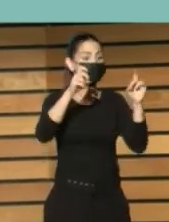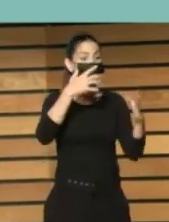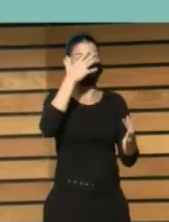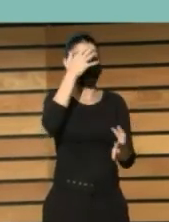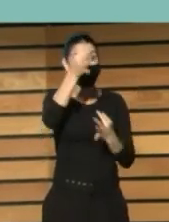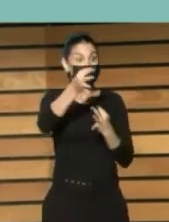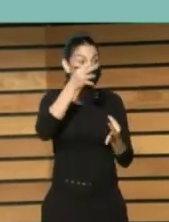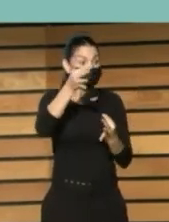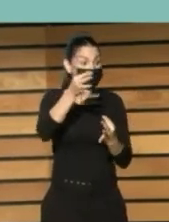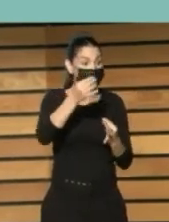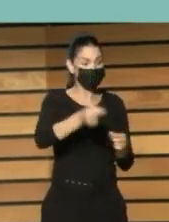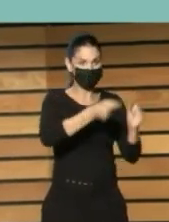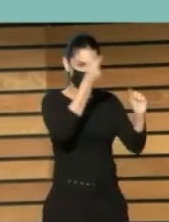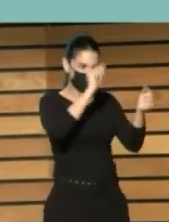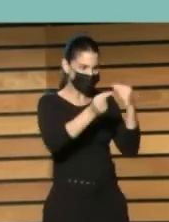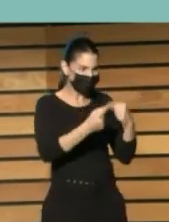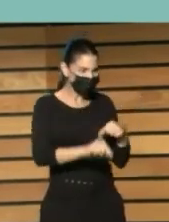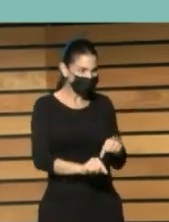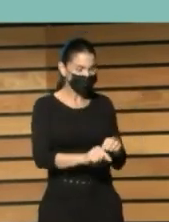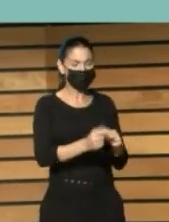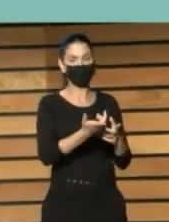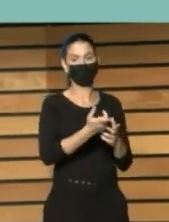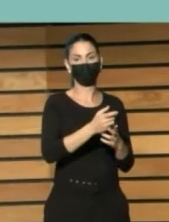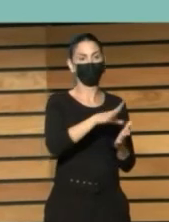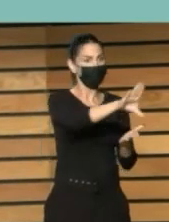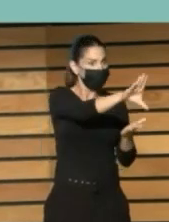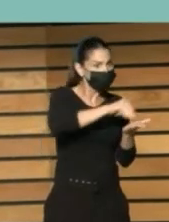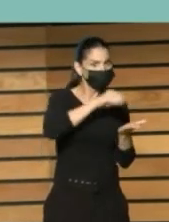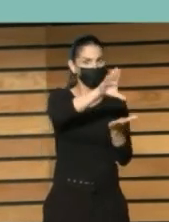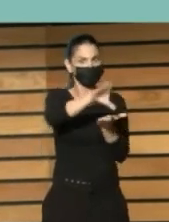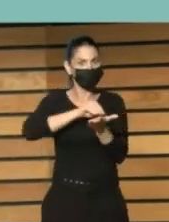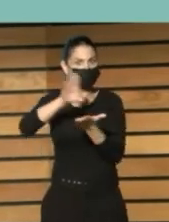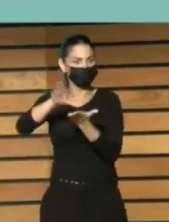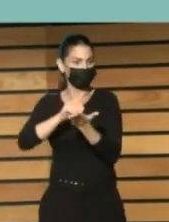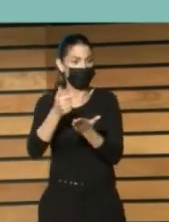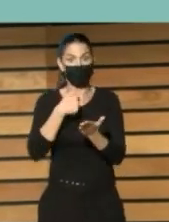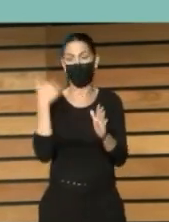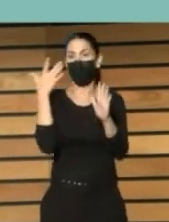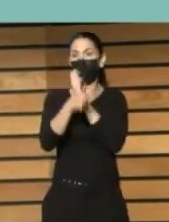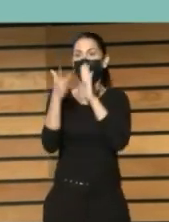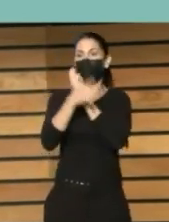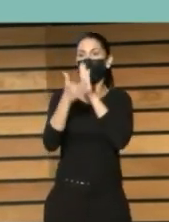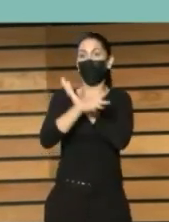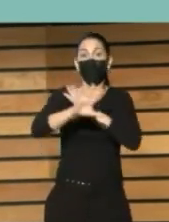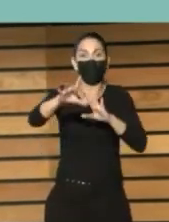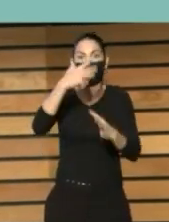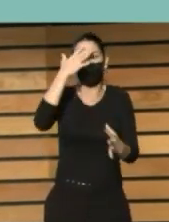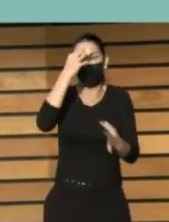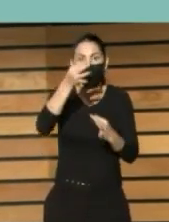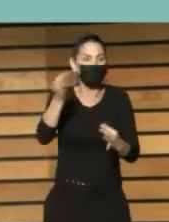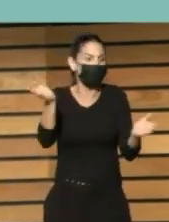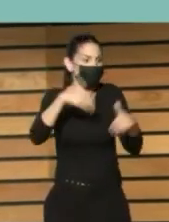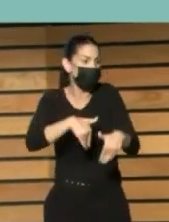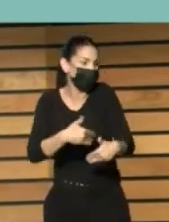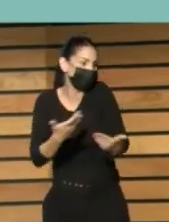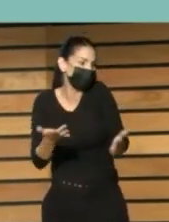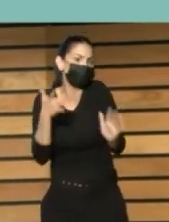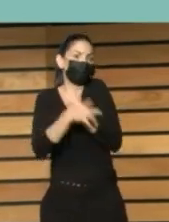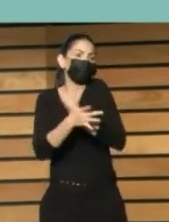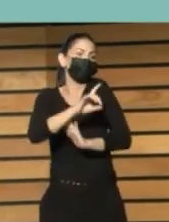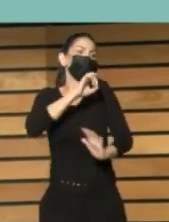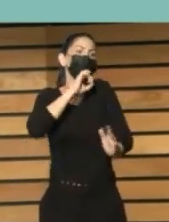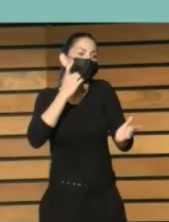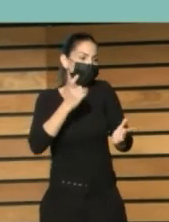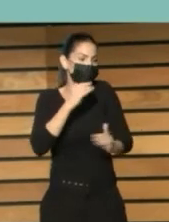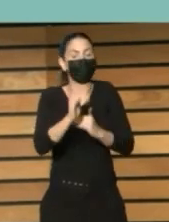estadísticos, que antes Alicia decía ostras, es que podemos hablar de esto pero si luego no tenemos datos. Todo esto no está terminado, está en